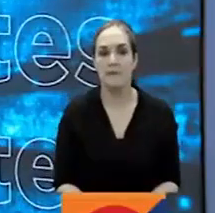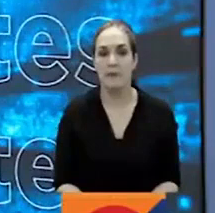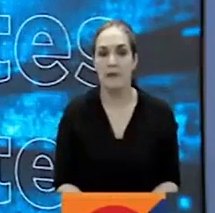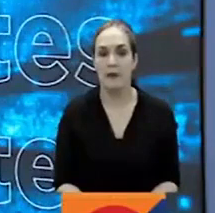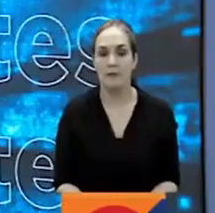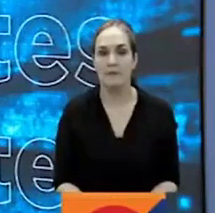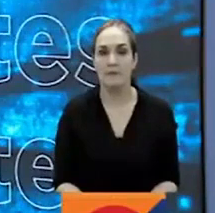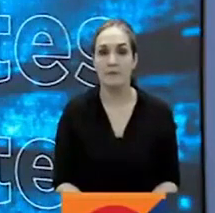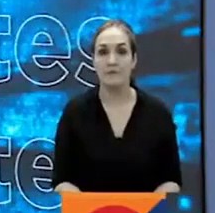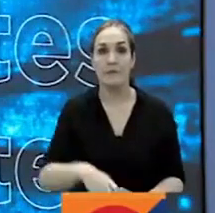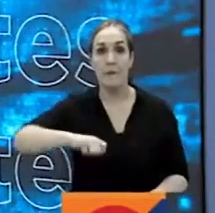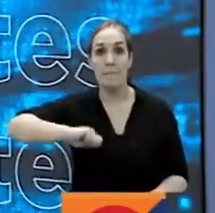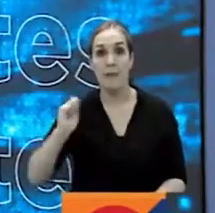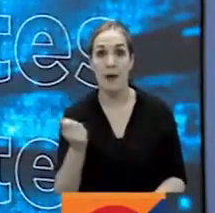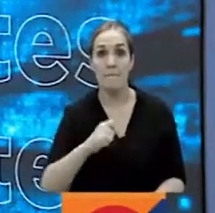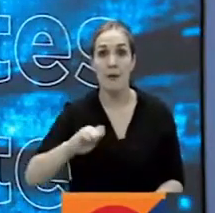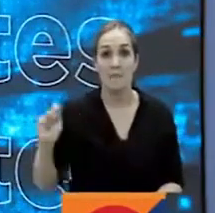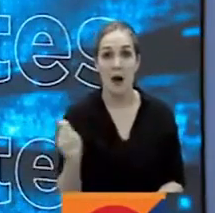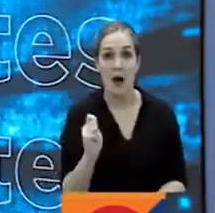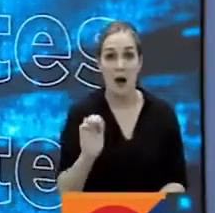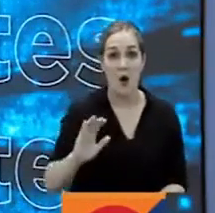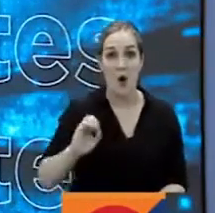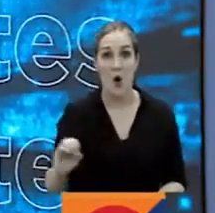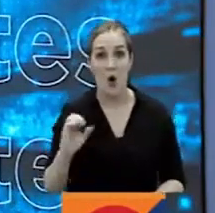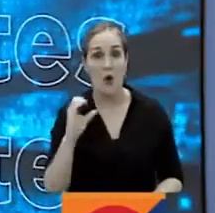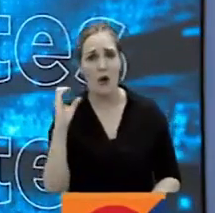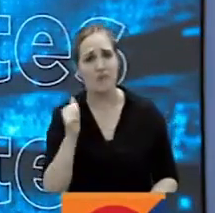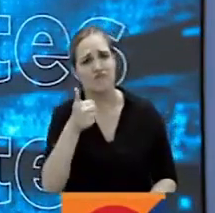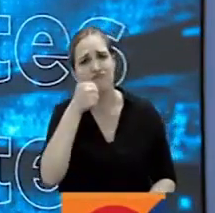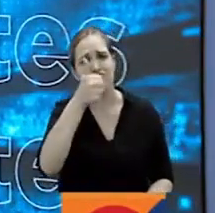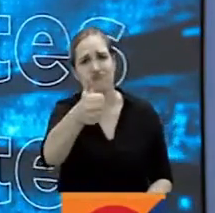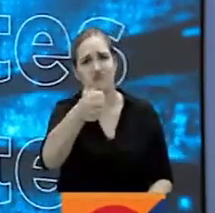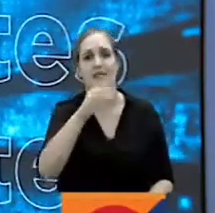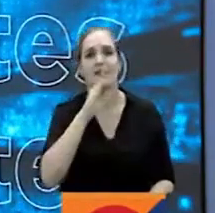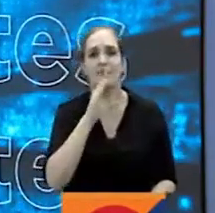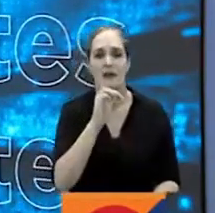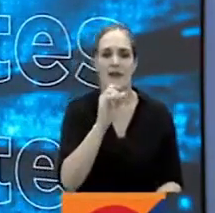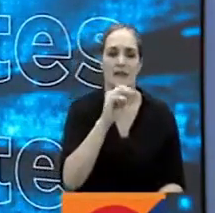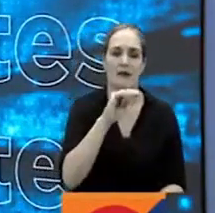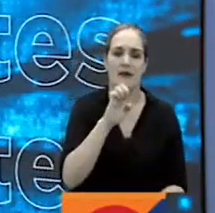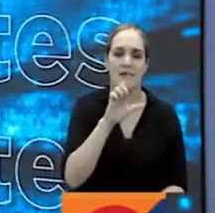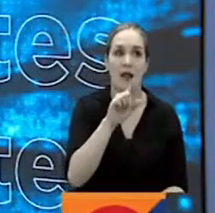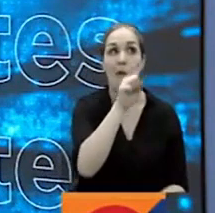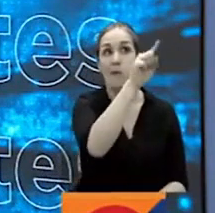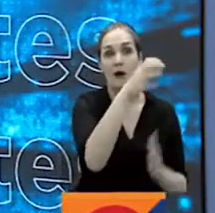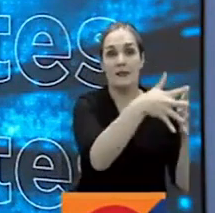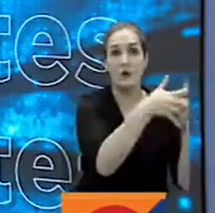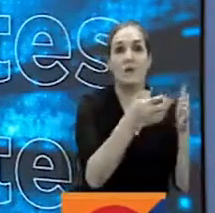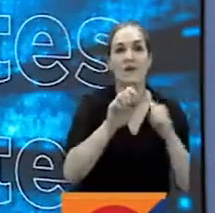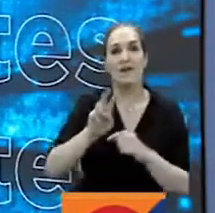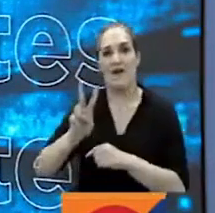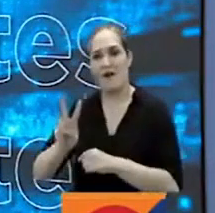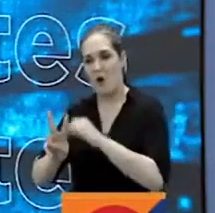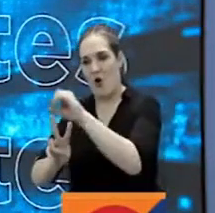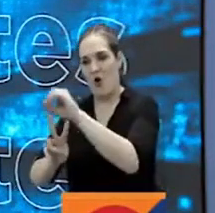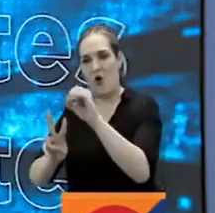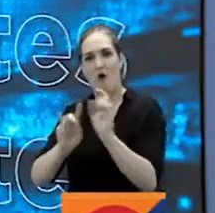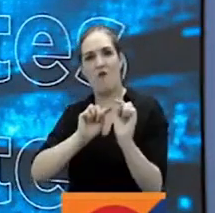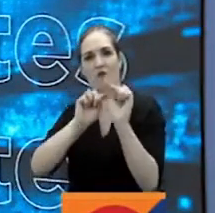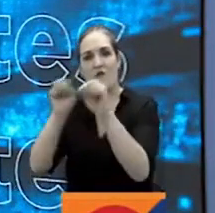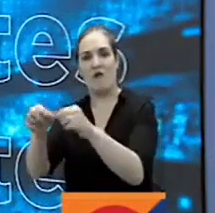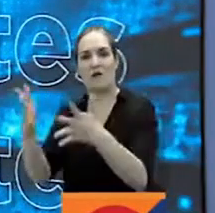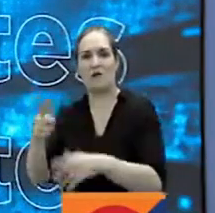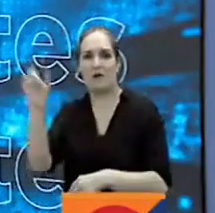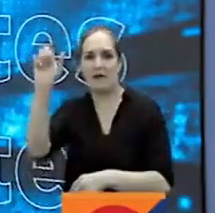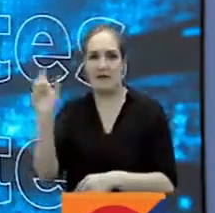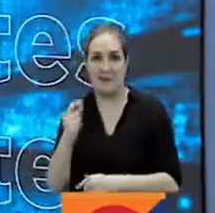El tenis masculino de Colombia vive un muy buen momento con las presentaciones de Daniel Galán en Estados Unidos y la dupla Cabal Farah en Monte Carlo.